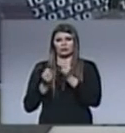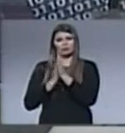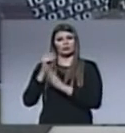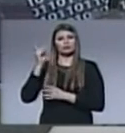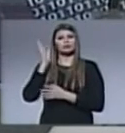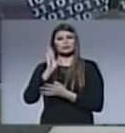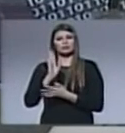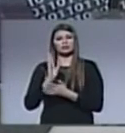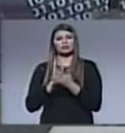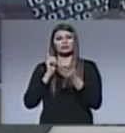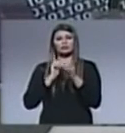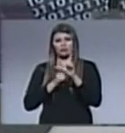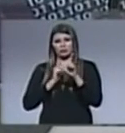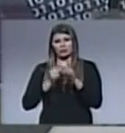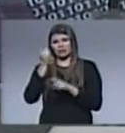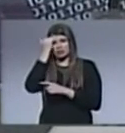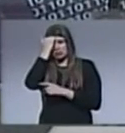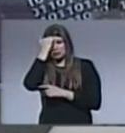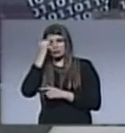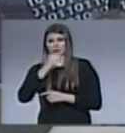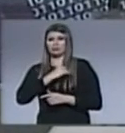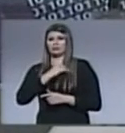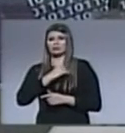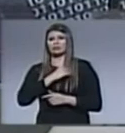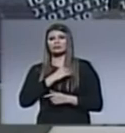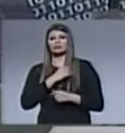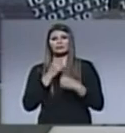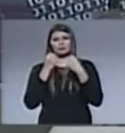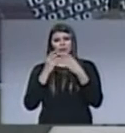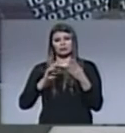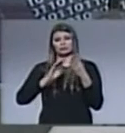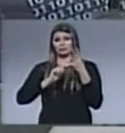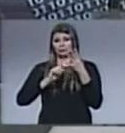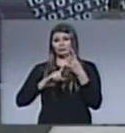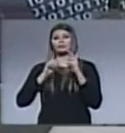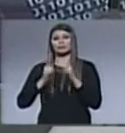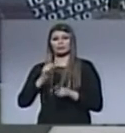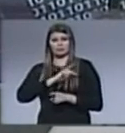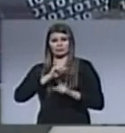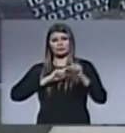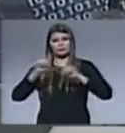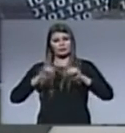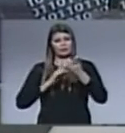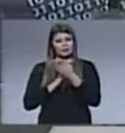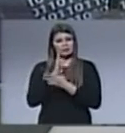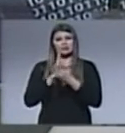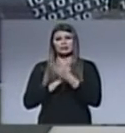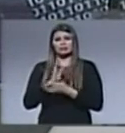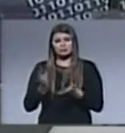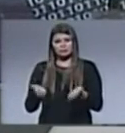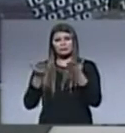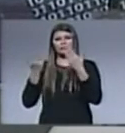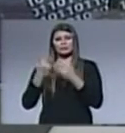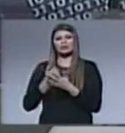esto se da a través del arrepentimiento de sus pecados. Cuarto, el líder espiritual debe promover y forjar los valores